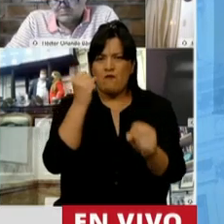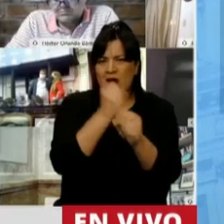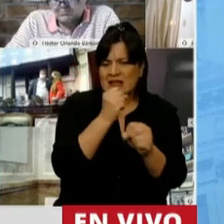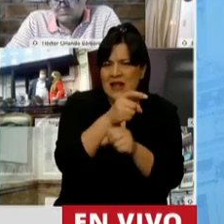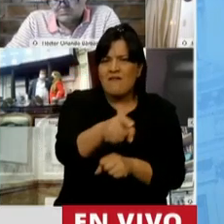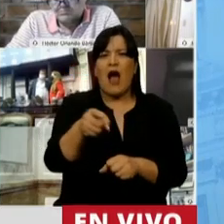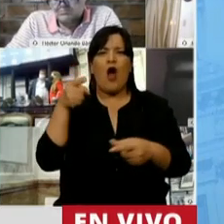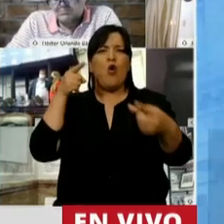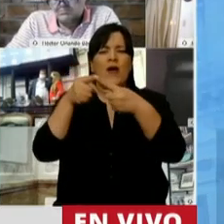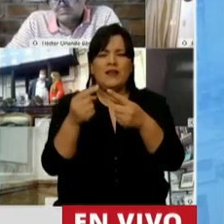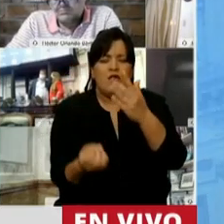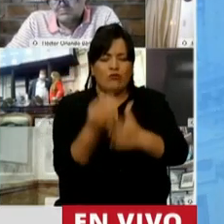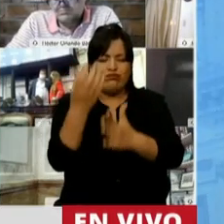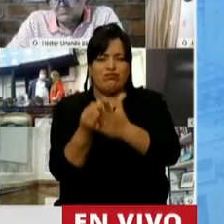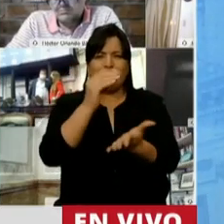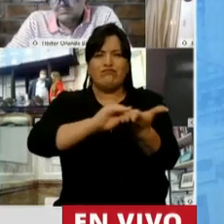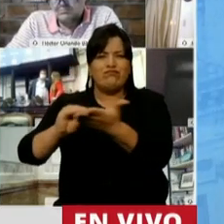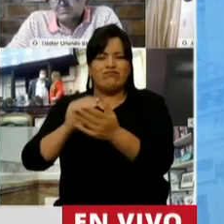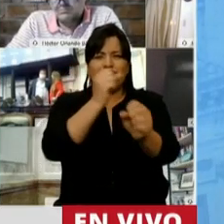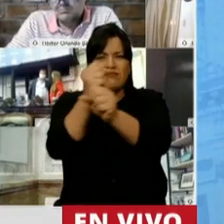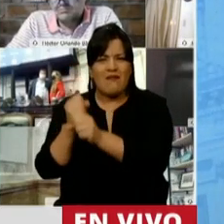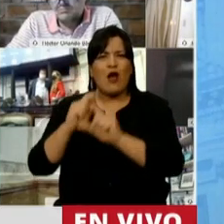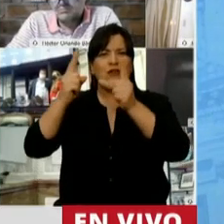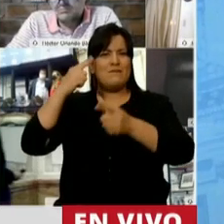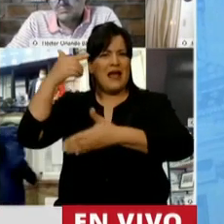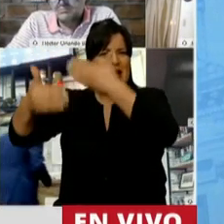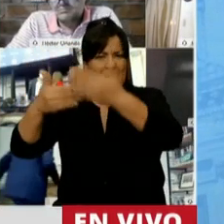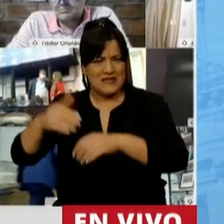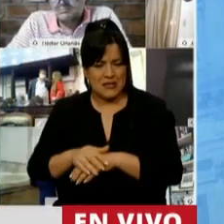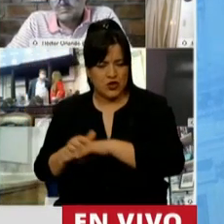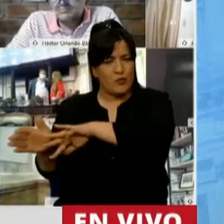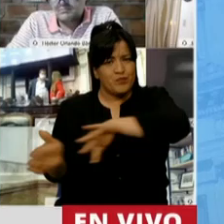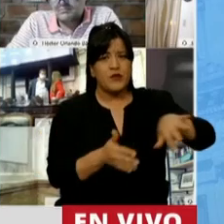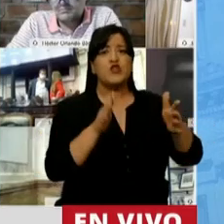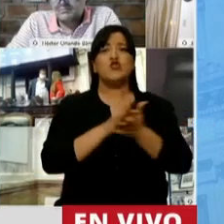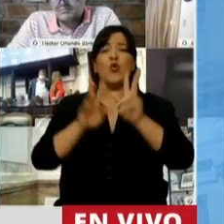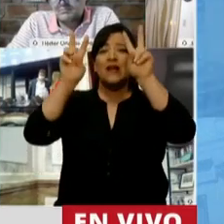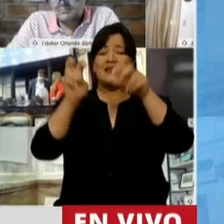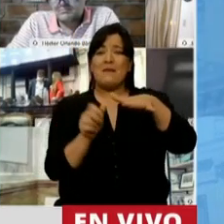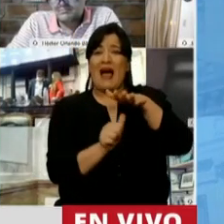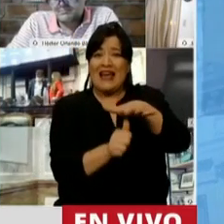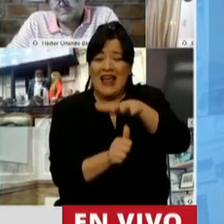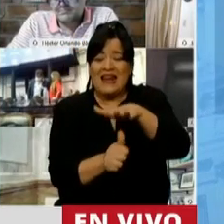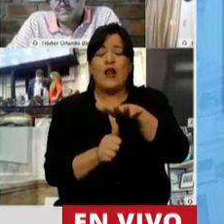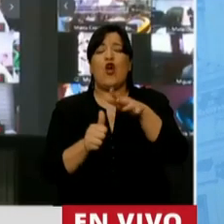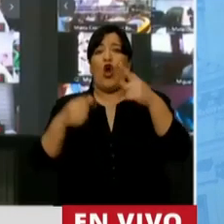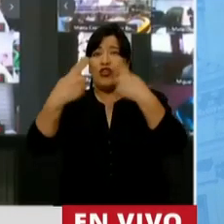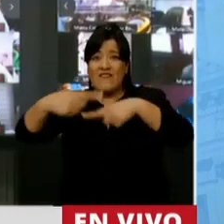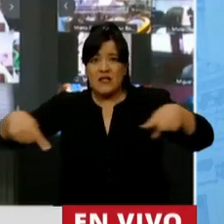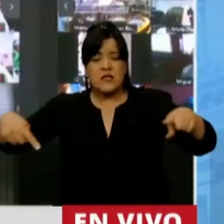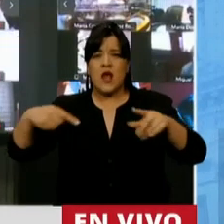generar empleo y capacitación. En género y diversidad el incremento será aún mayor.